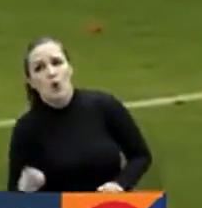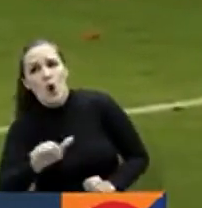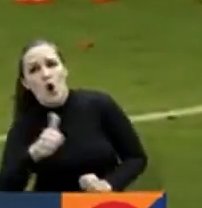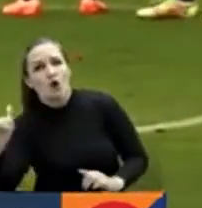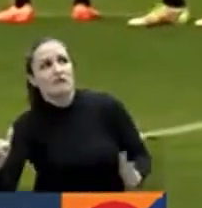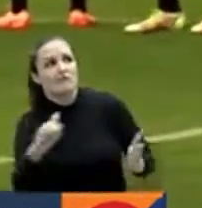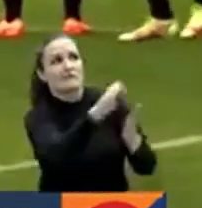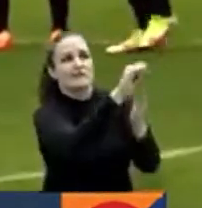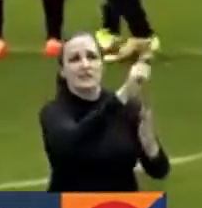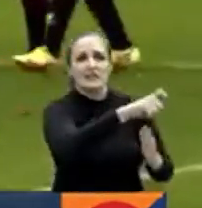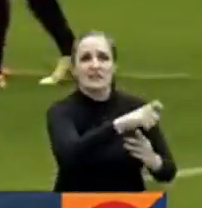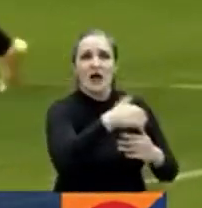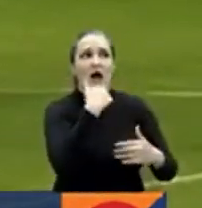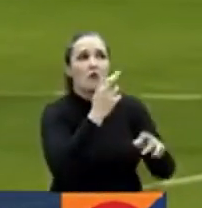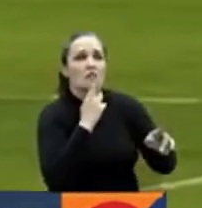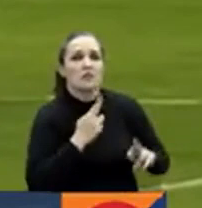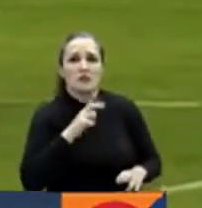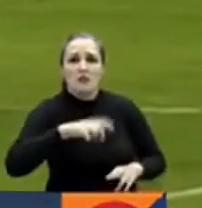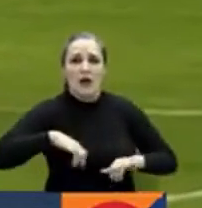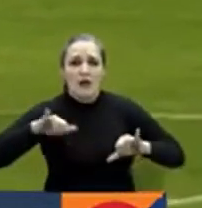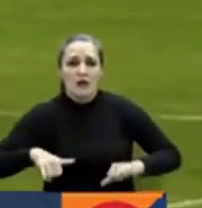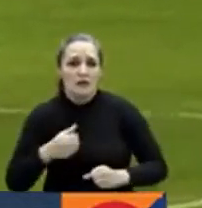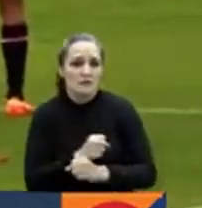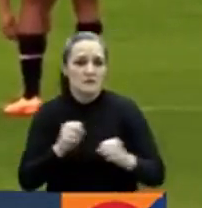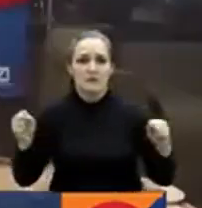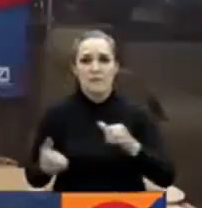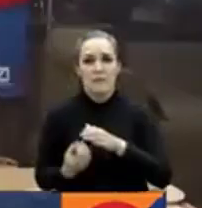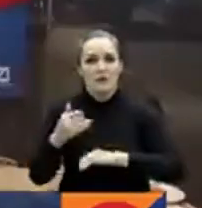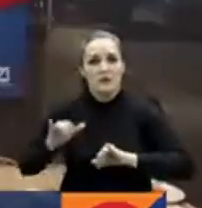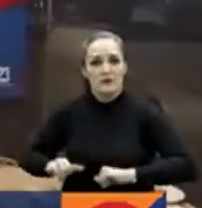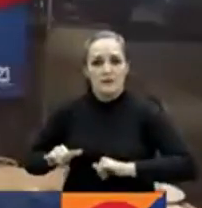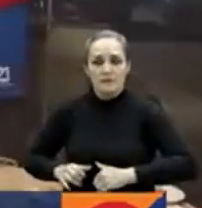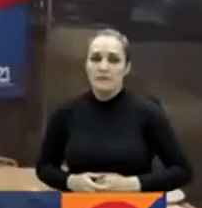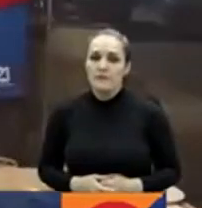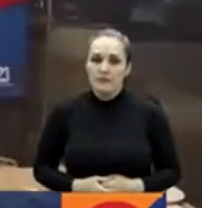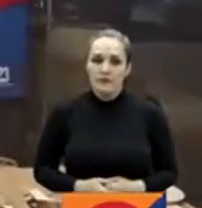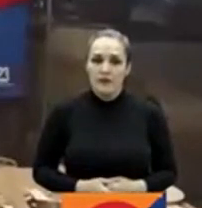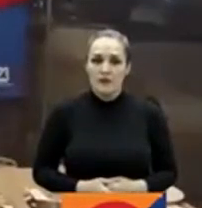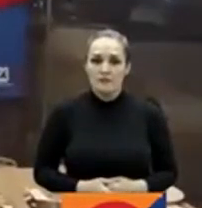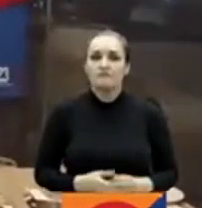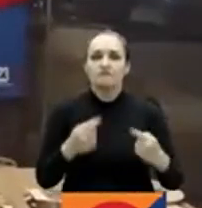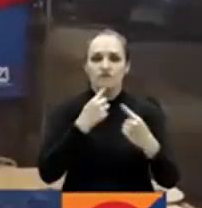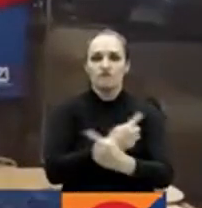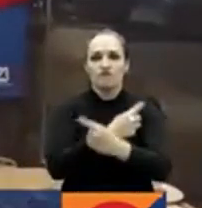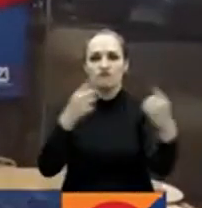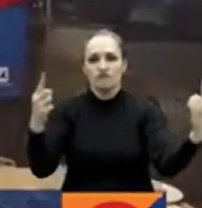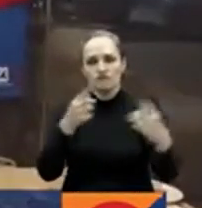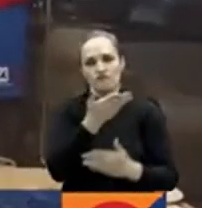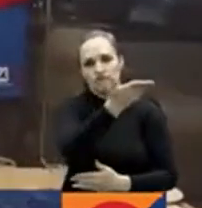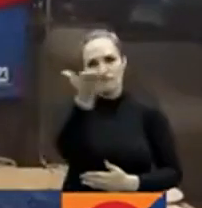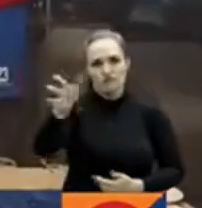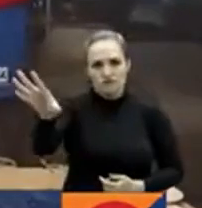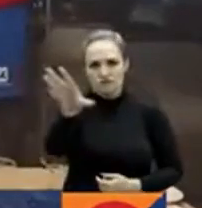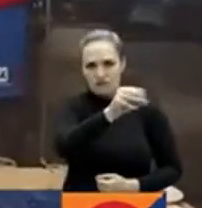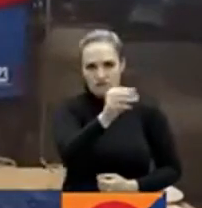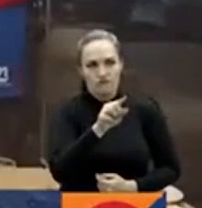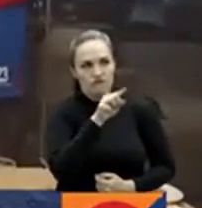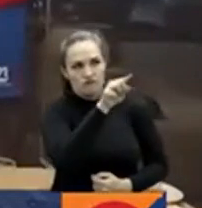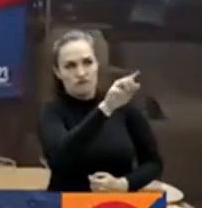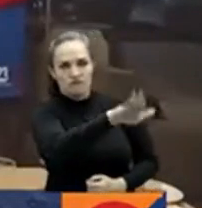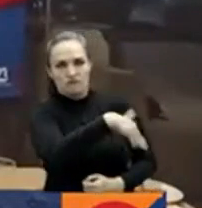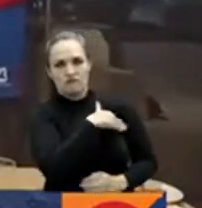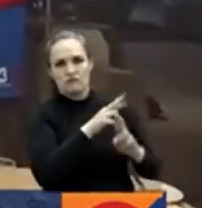pendientes de una respuesta. Pero hacemos este mensaje extensivo al Ministerio de Relaciones